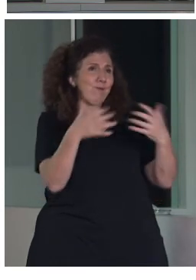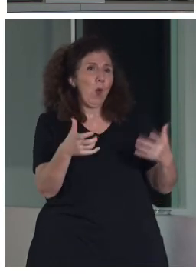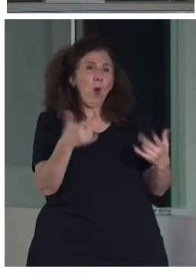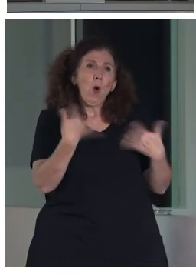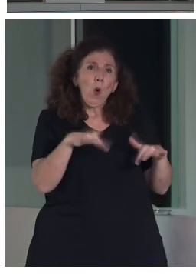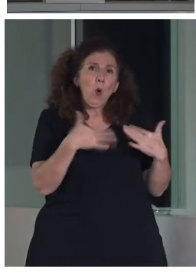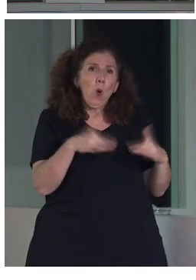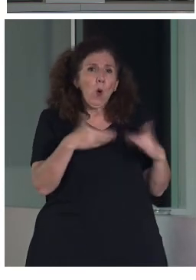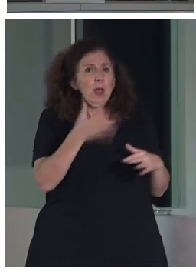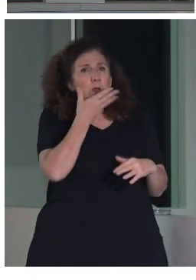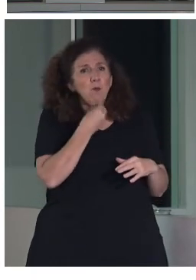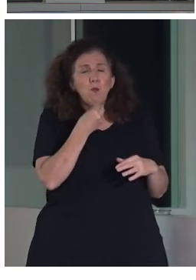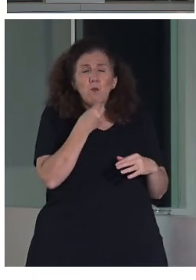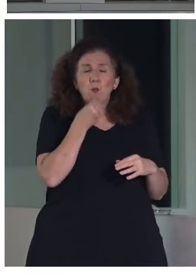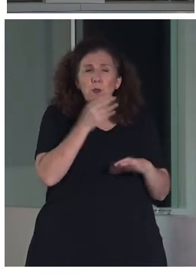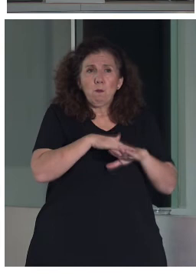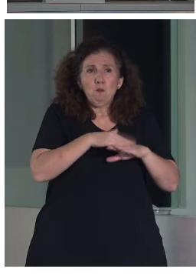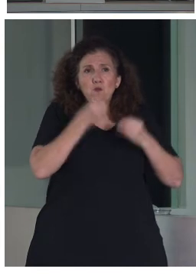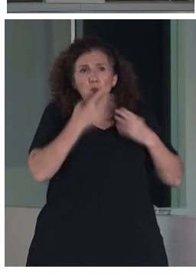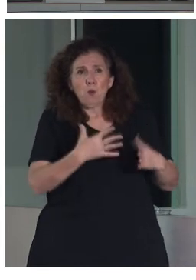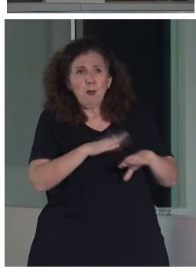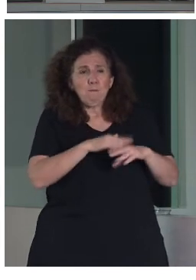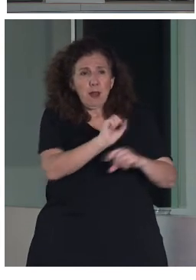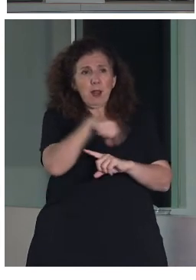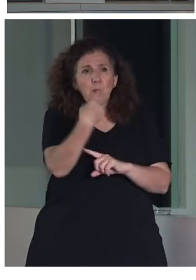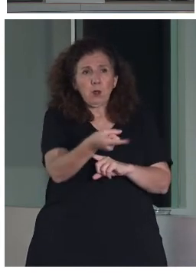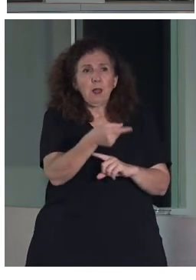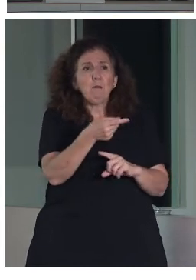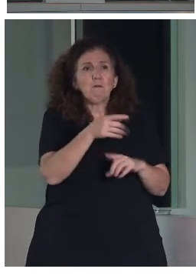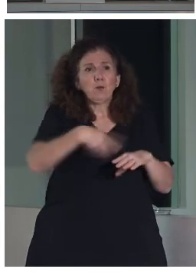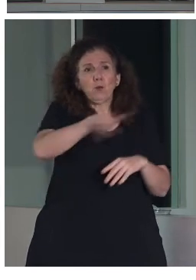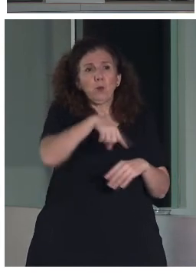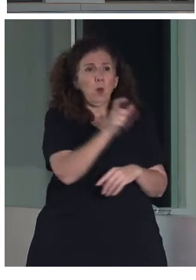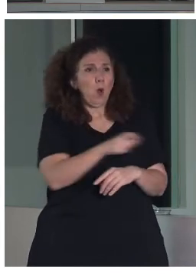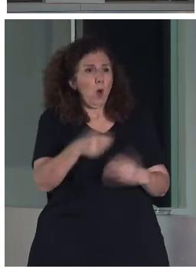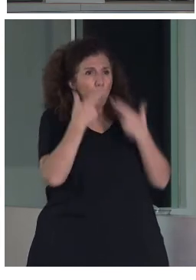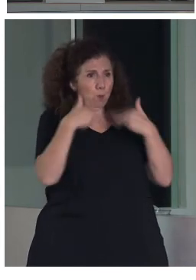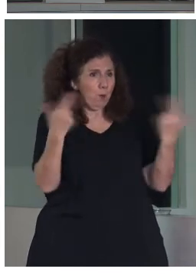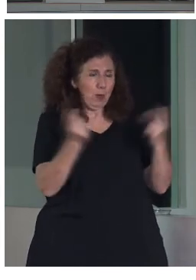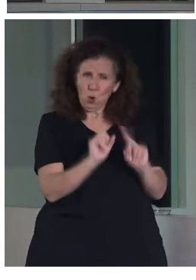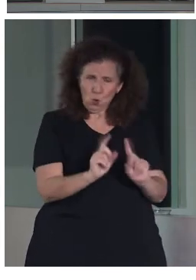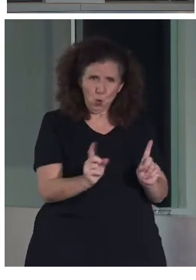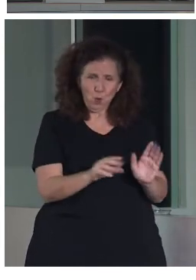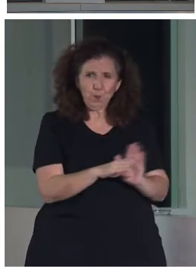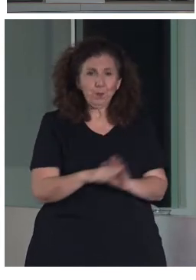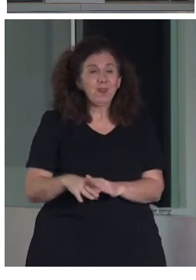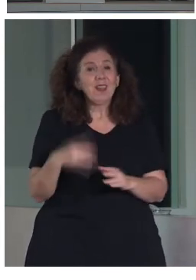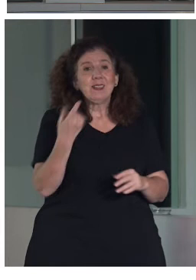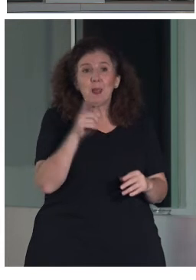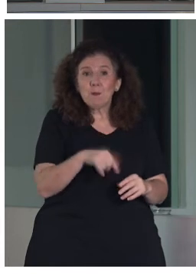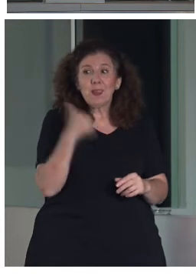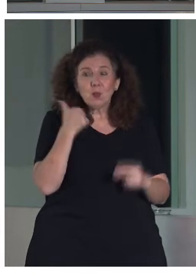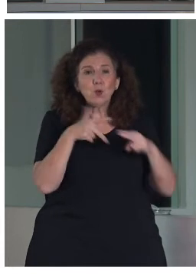por primera vez. Ah, esto viene muy bien para todos. No, no. Y luego veremos el matiz que hay. Y luego debemos considerarlo como una